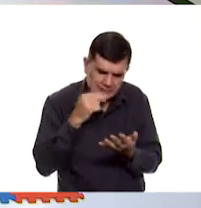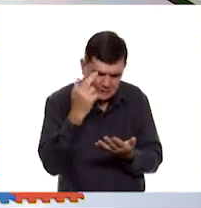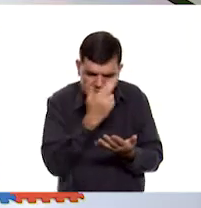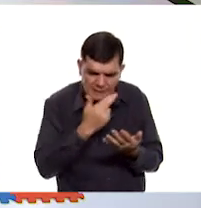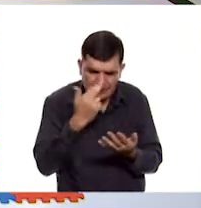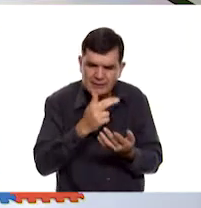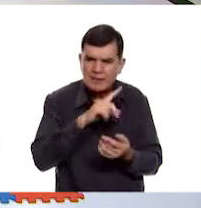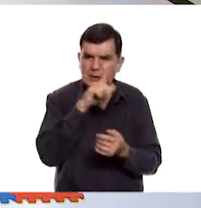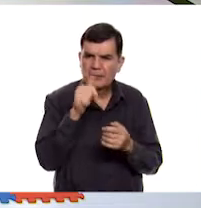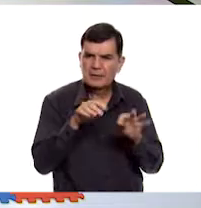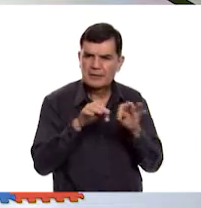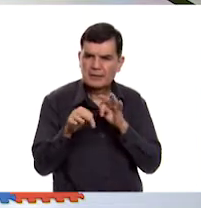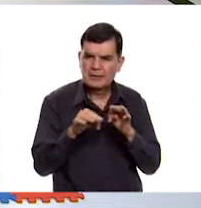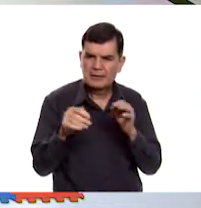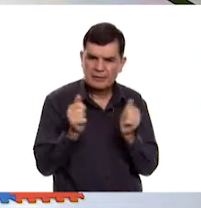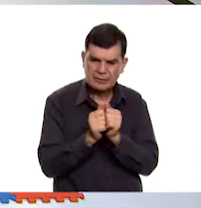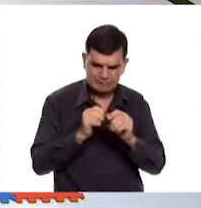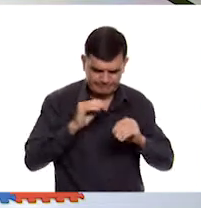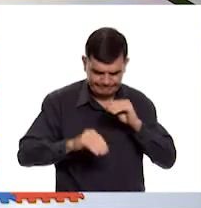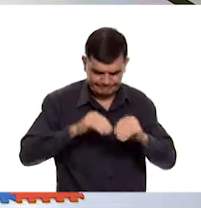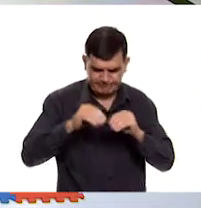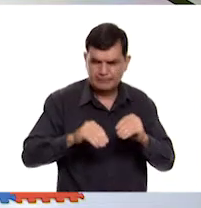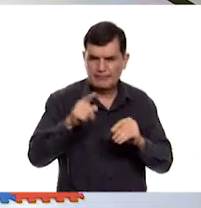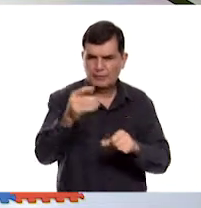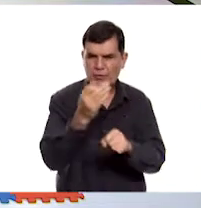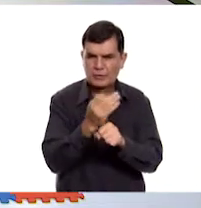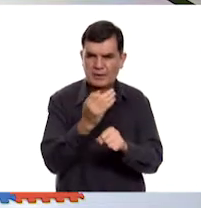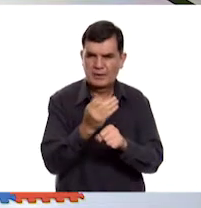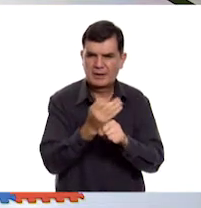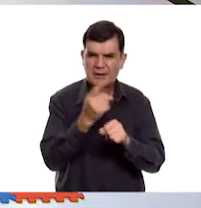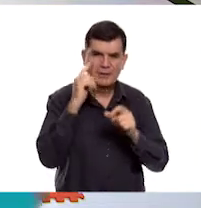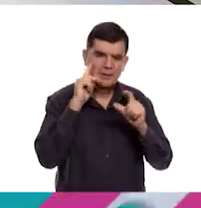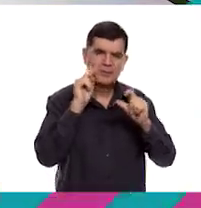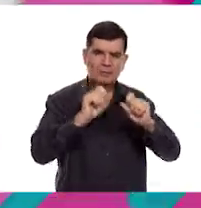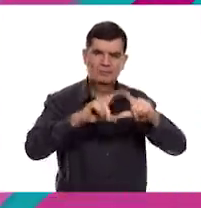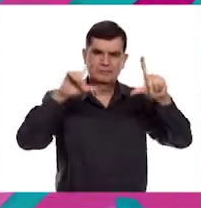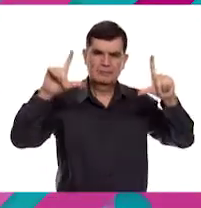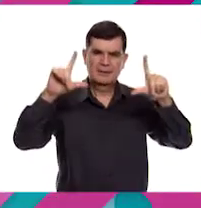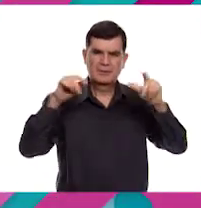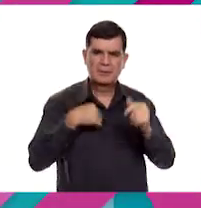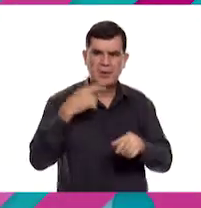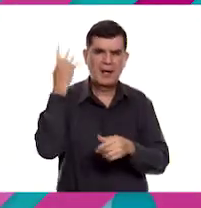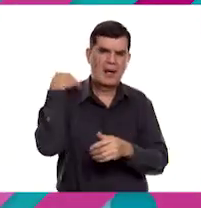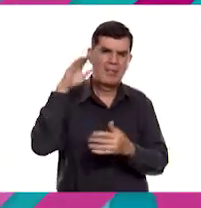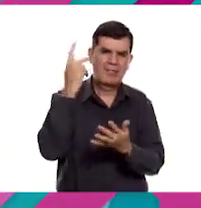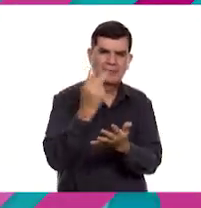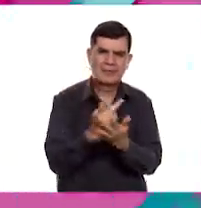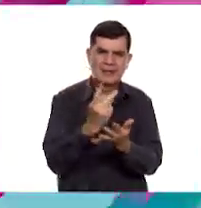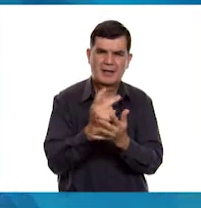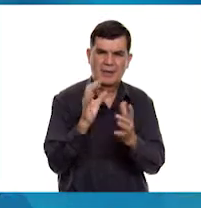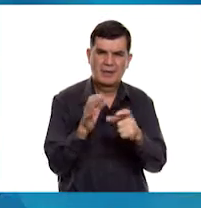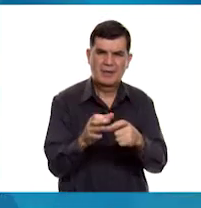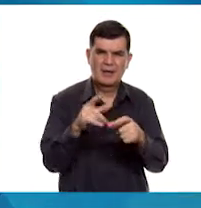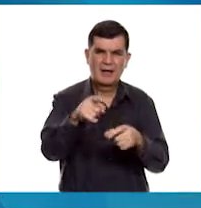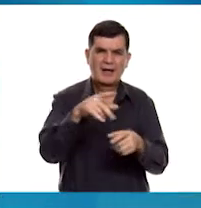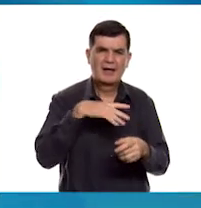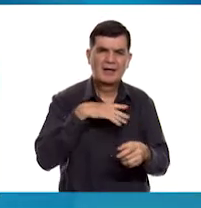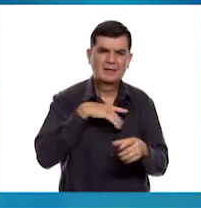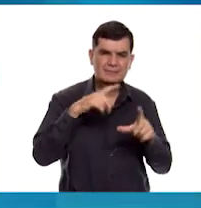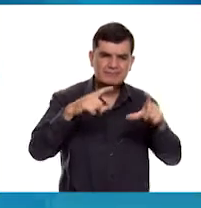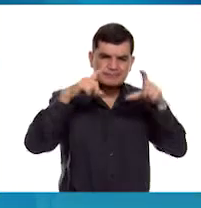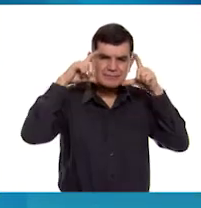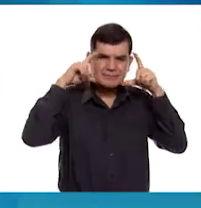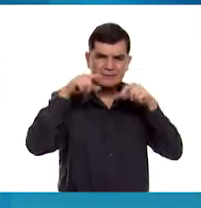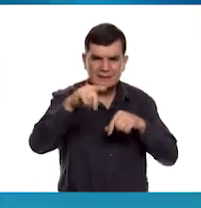trabajamos después en nuestra maqueta. Mira, ahorita vamos a ver en pantalla la moneda que en esa ocasión revisamos, la de la máscara de jale.